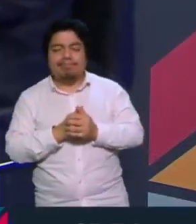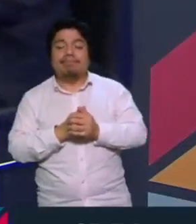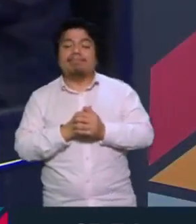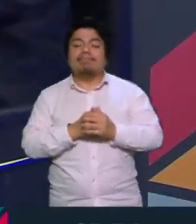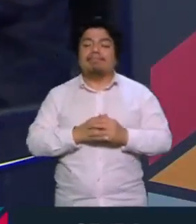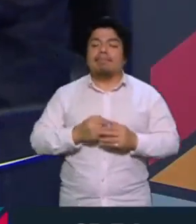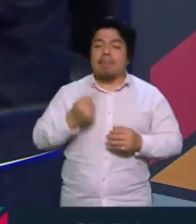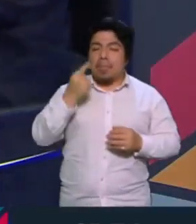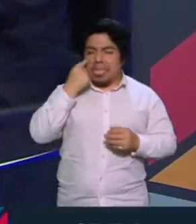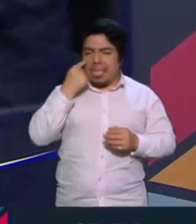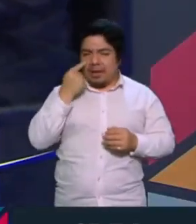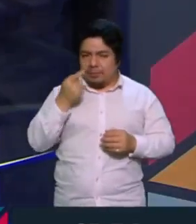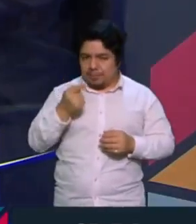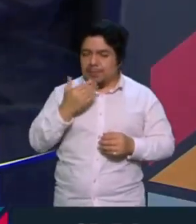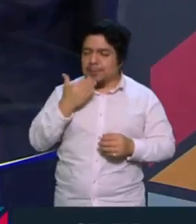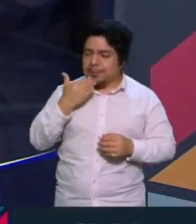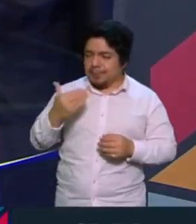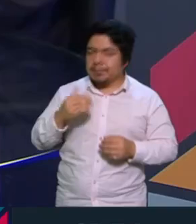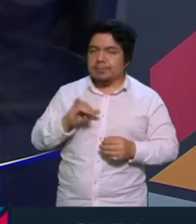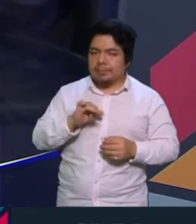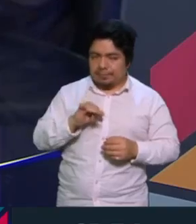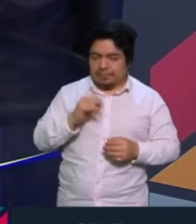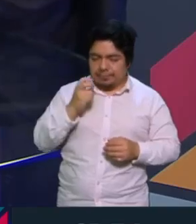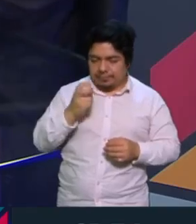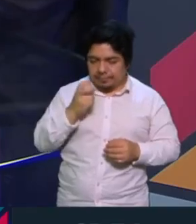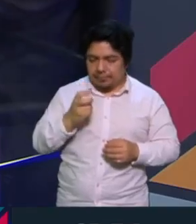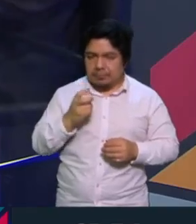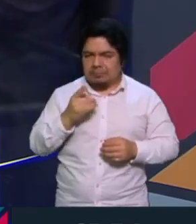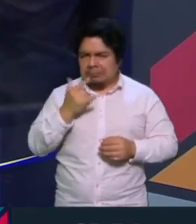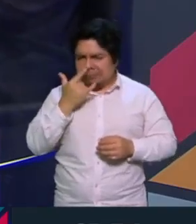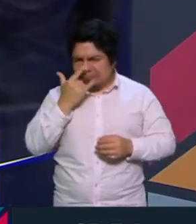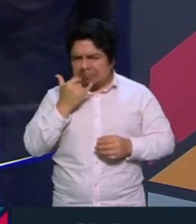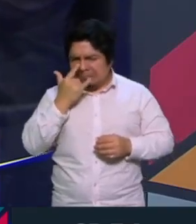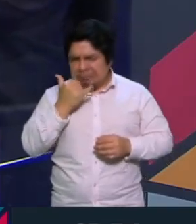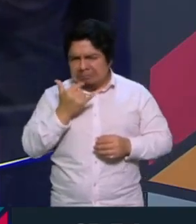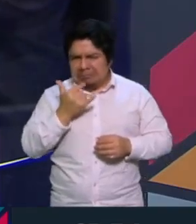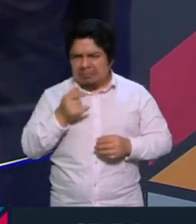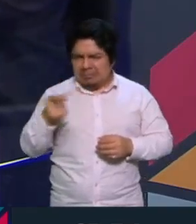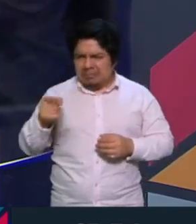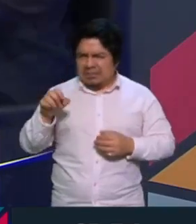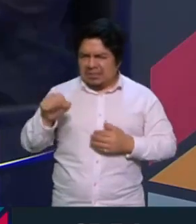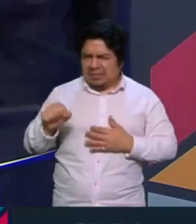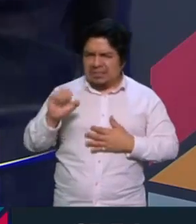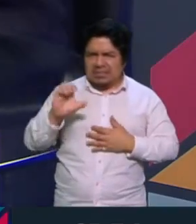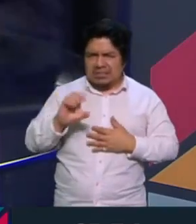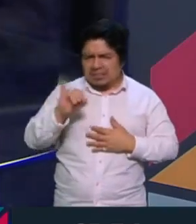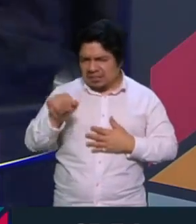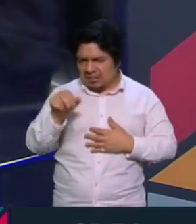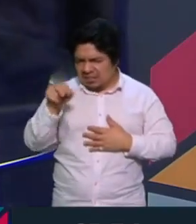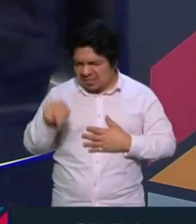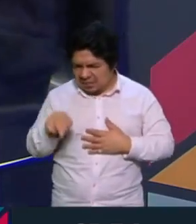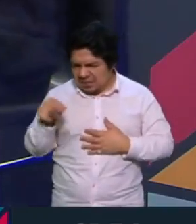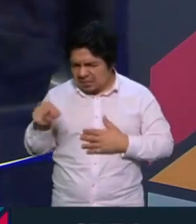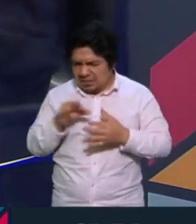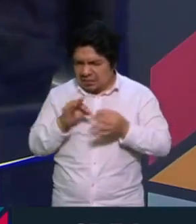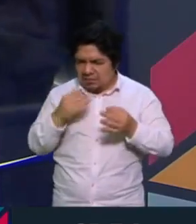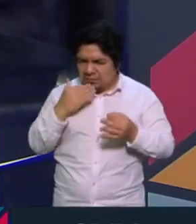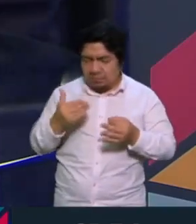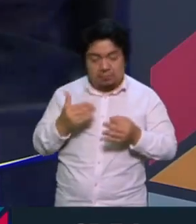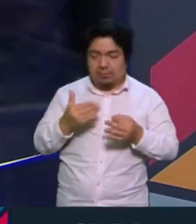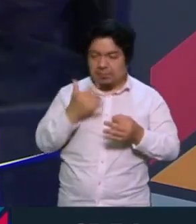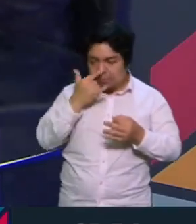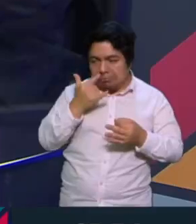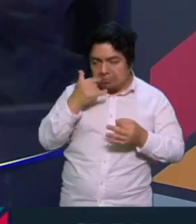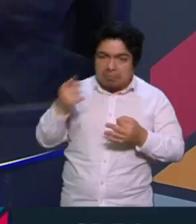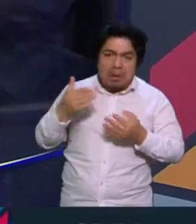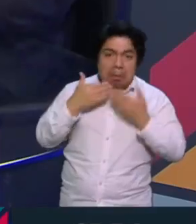esto es algo bueno y lo dices bien, es extraño que hablemos de cosas buenas de la Suprema Corte de Justicia de la Nación, pero qué bueno que tengamos temas buenos para